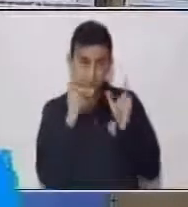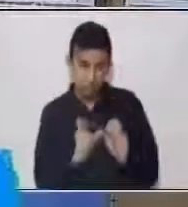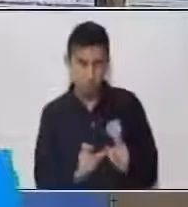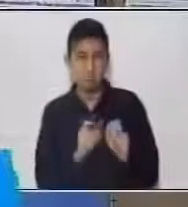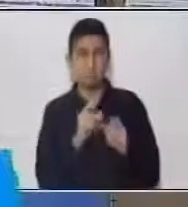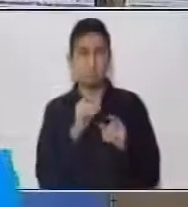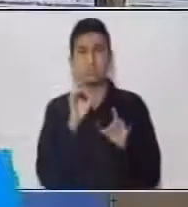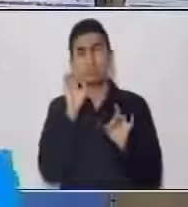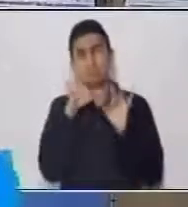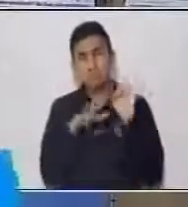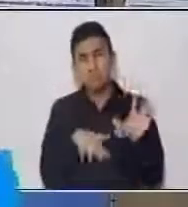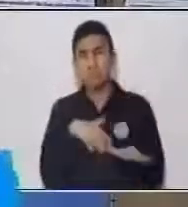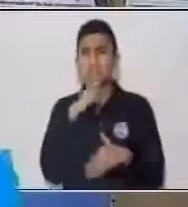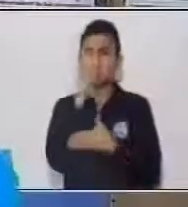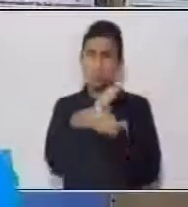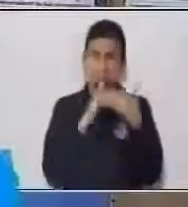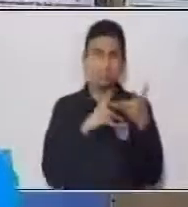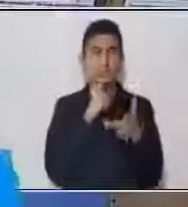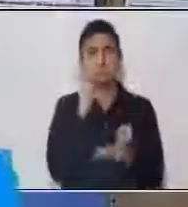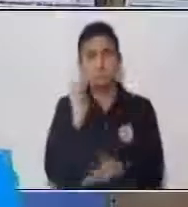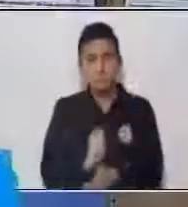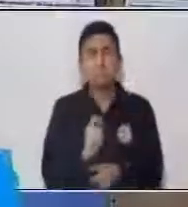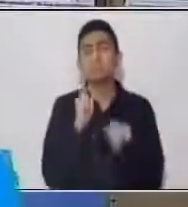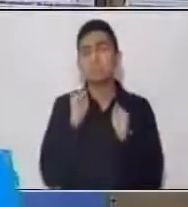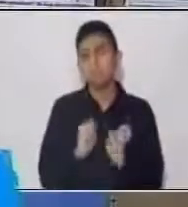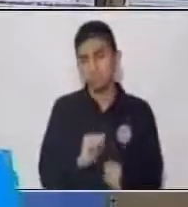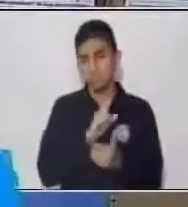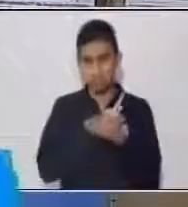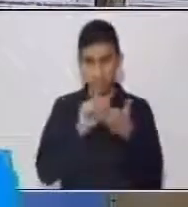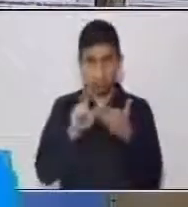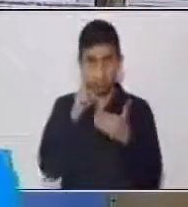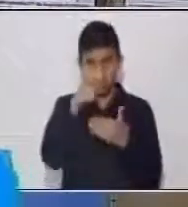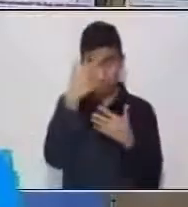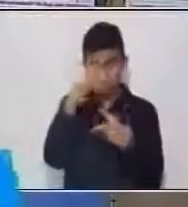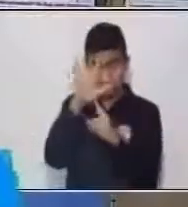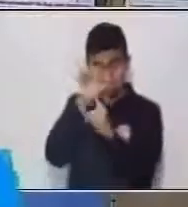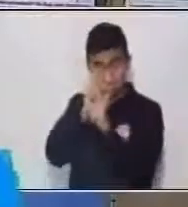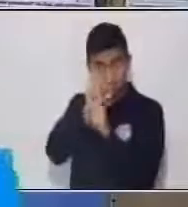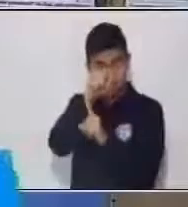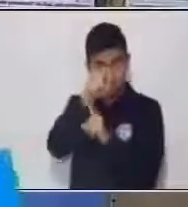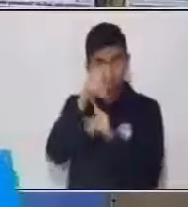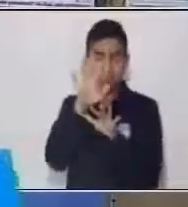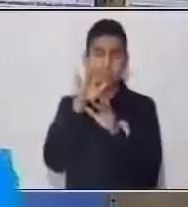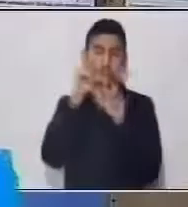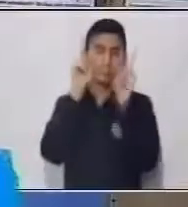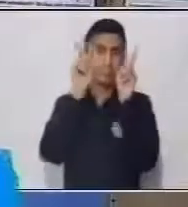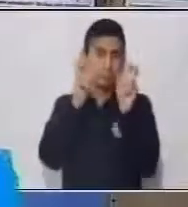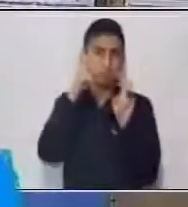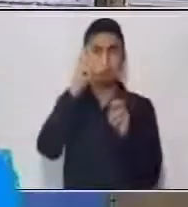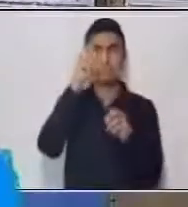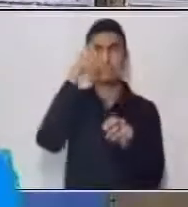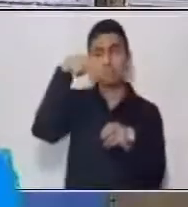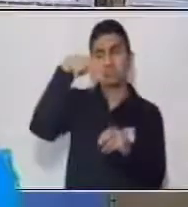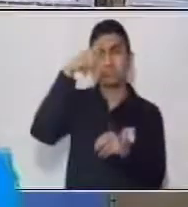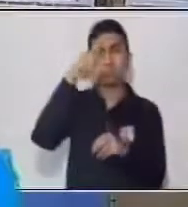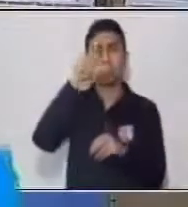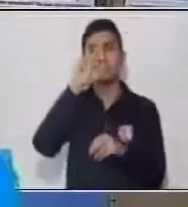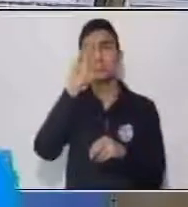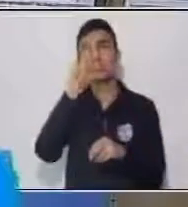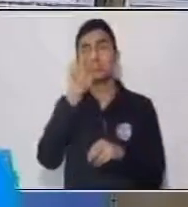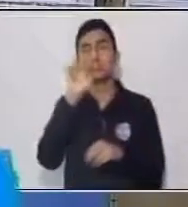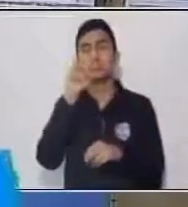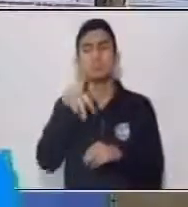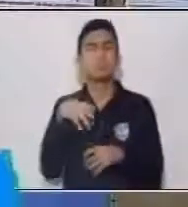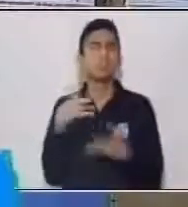perjudiciales al organismo. Si te das cuenta, la conclusión es una manera de